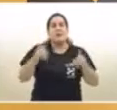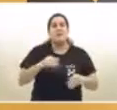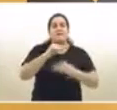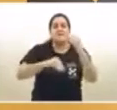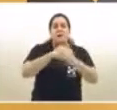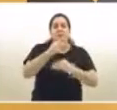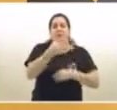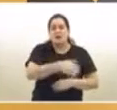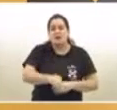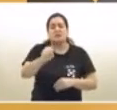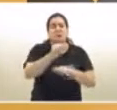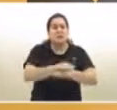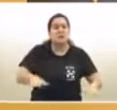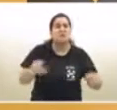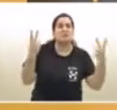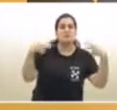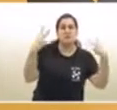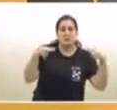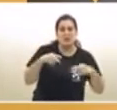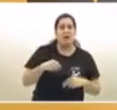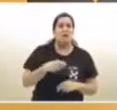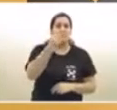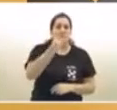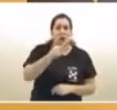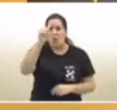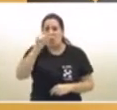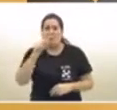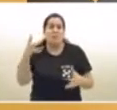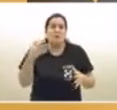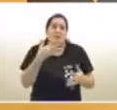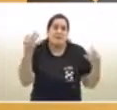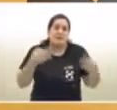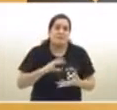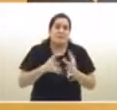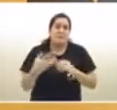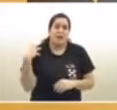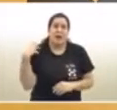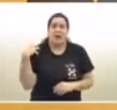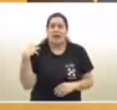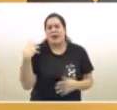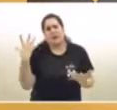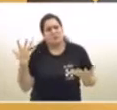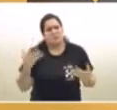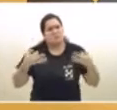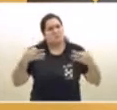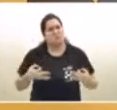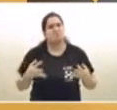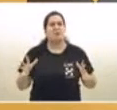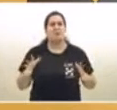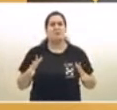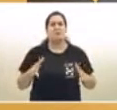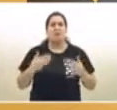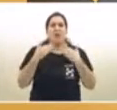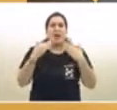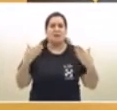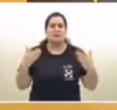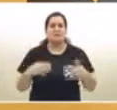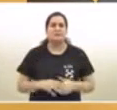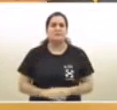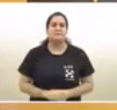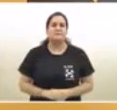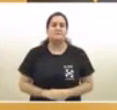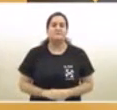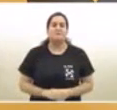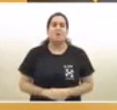realmente el nivel de cuidado en términos generales, hablando siempre, la verdad que es digno de agradecer. Como dije, solo vamos a poder mantener estas